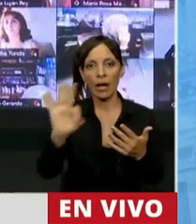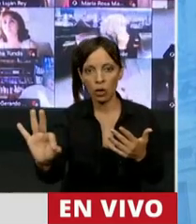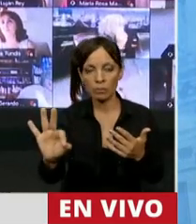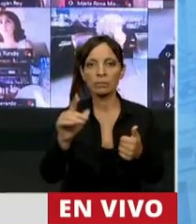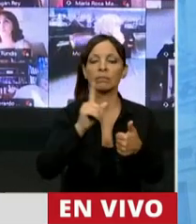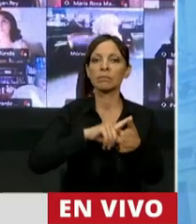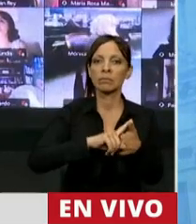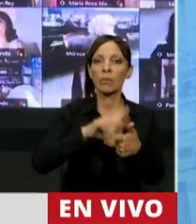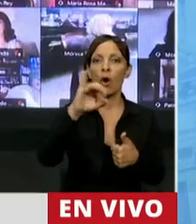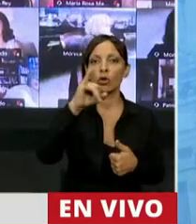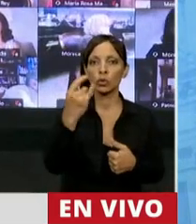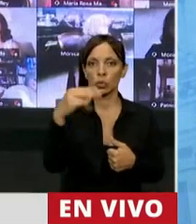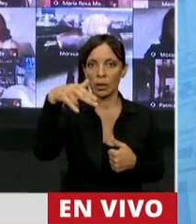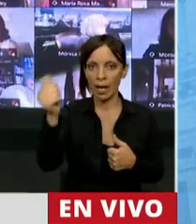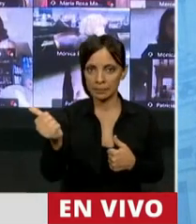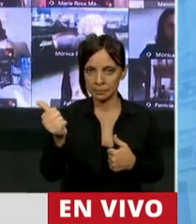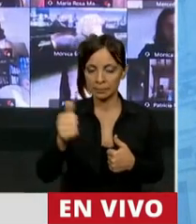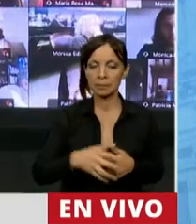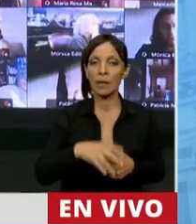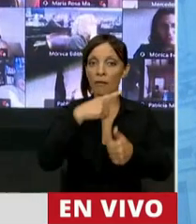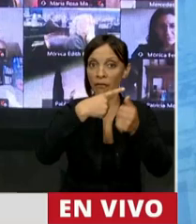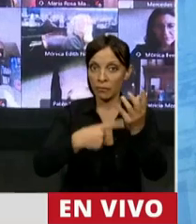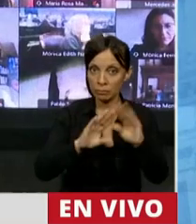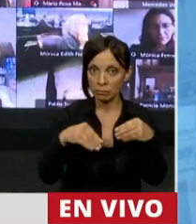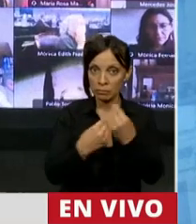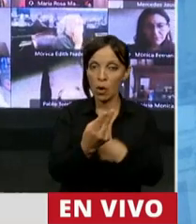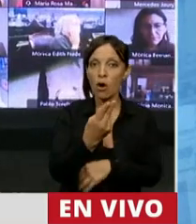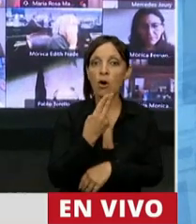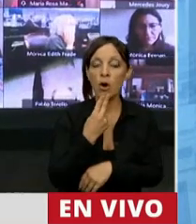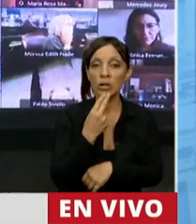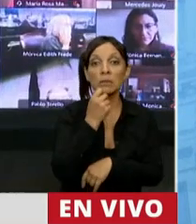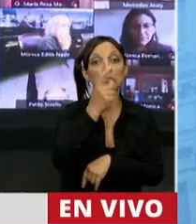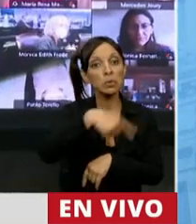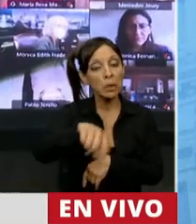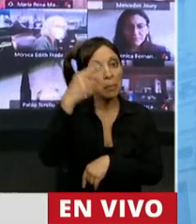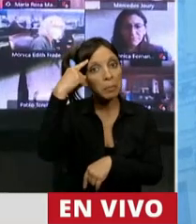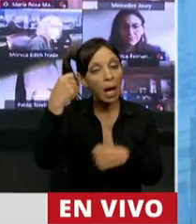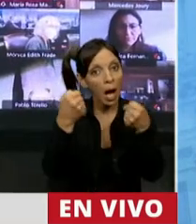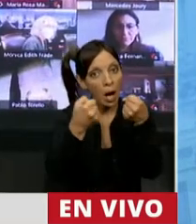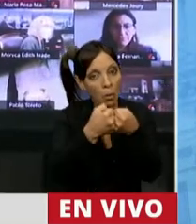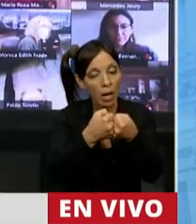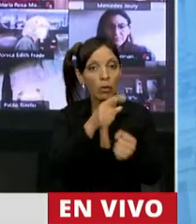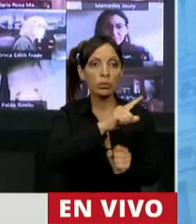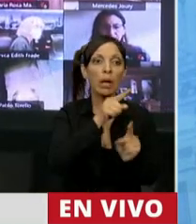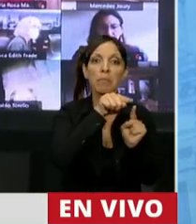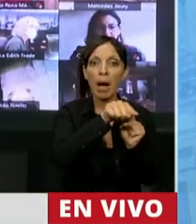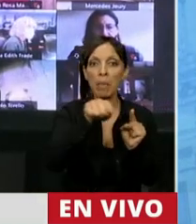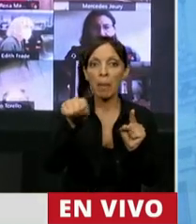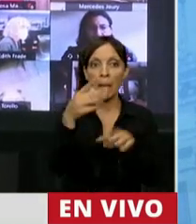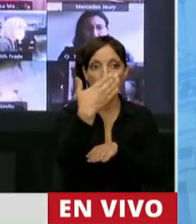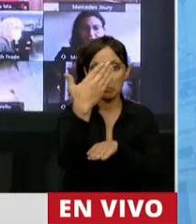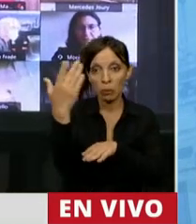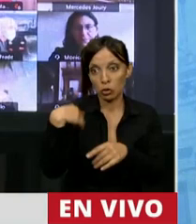Blanca Ozuna. Si le parece razonable, mientras continúa dando la palabra, estimo